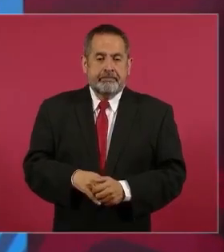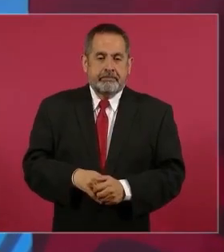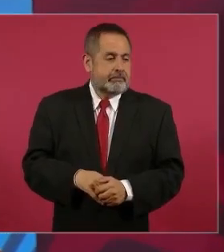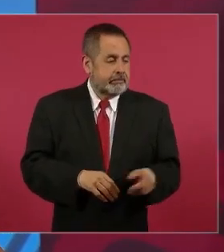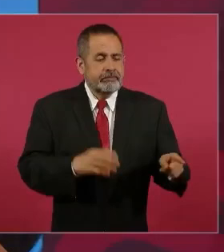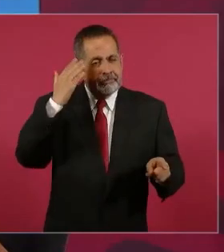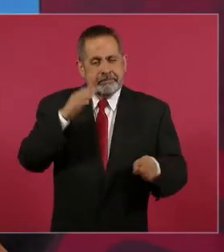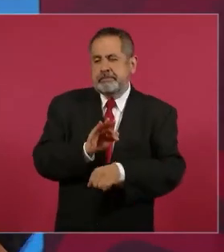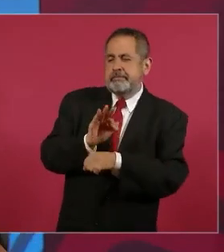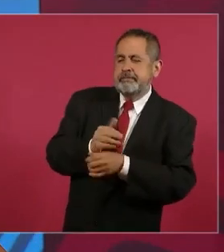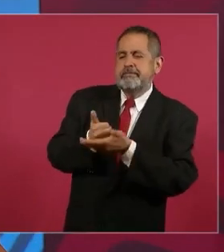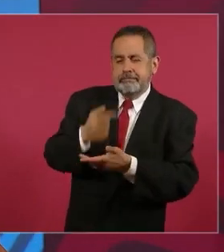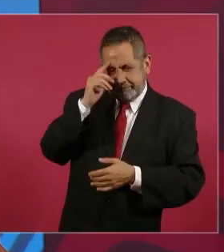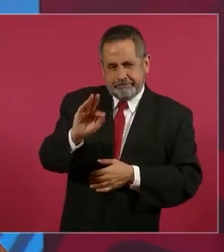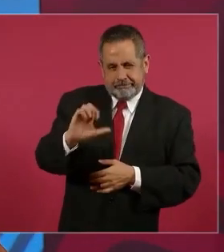habían ayudado en el frago de Calderón